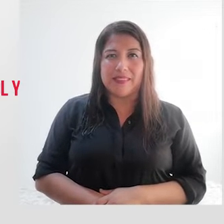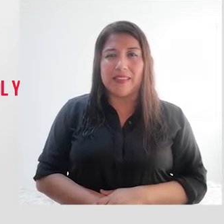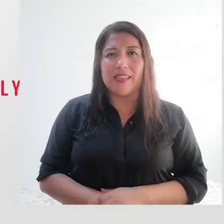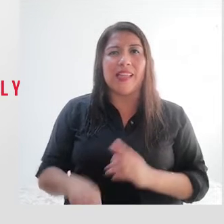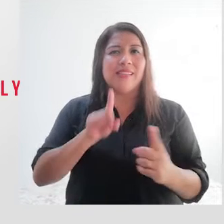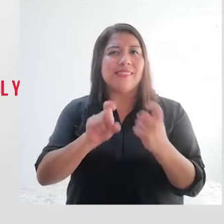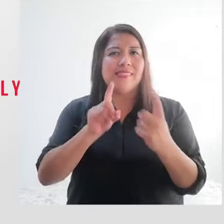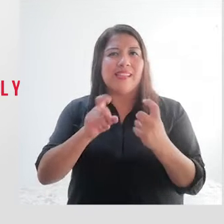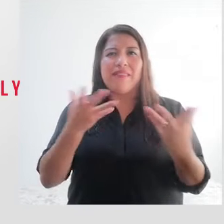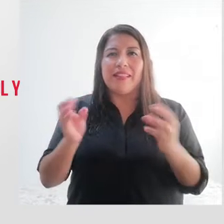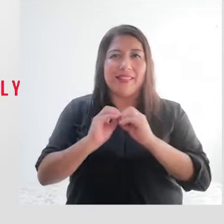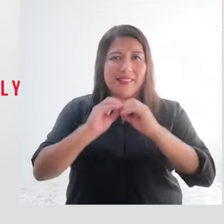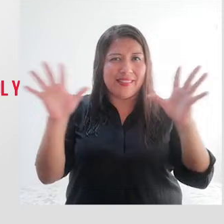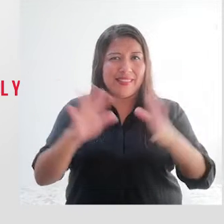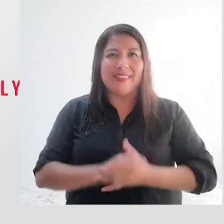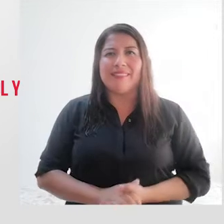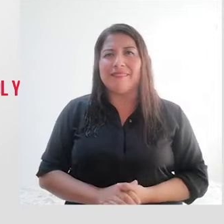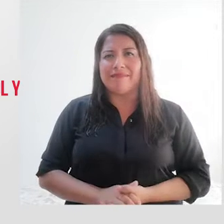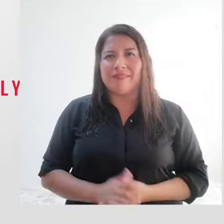La entrevista del día